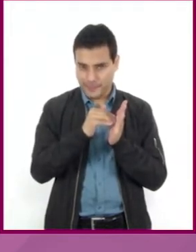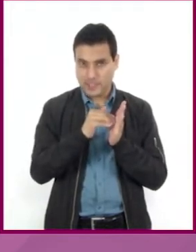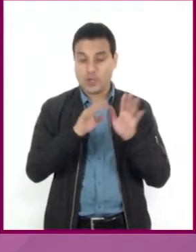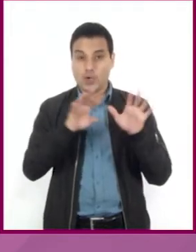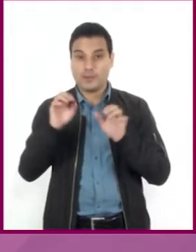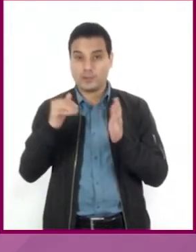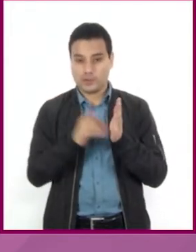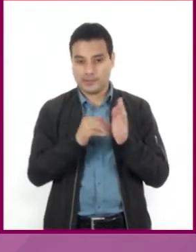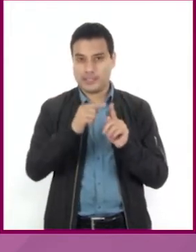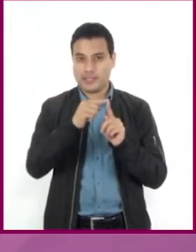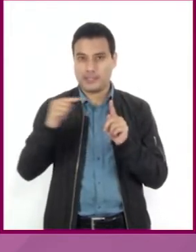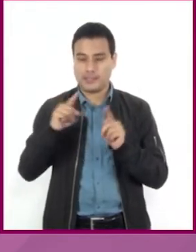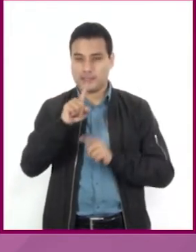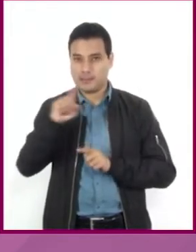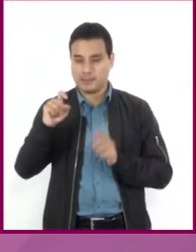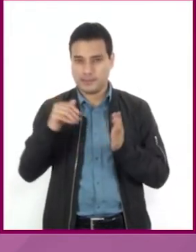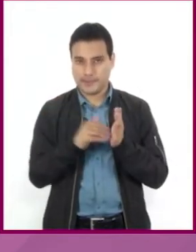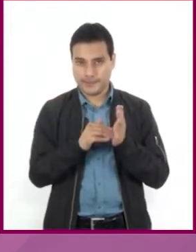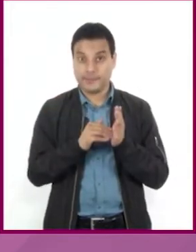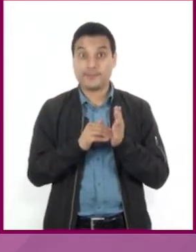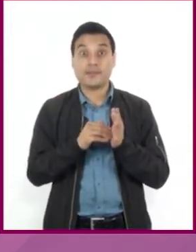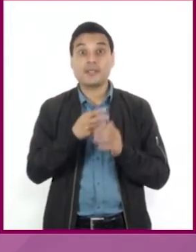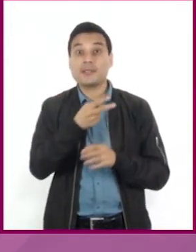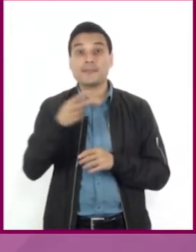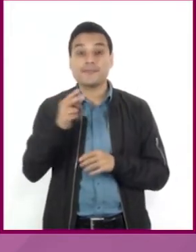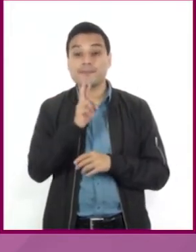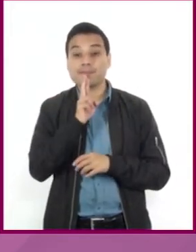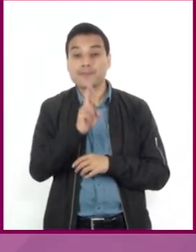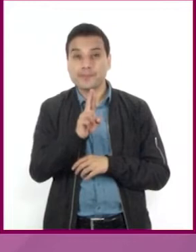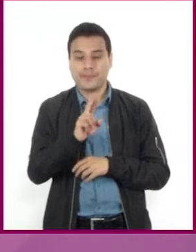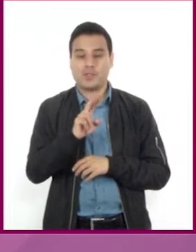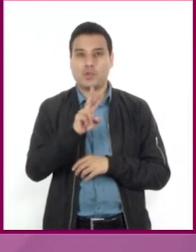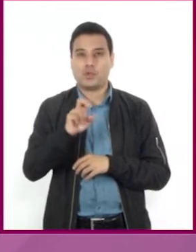,000, igual a 299 kilómetros.